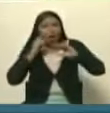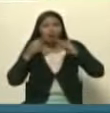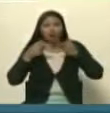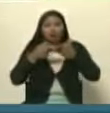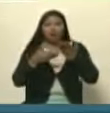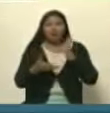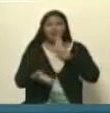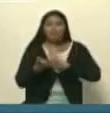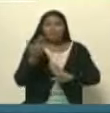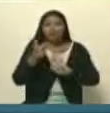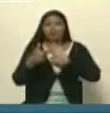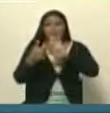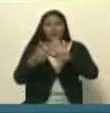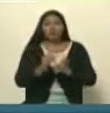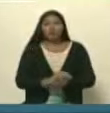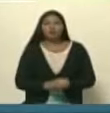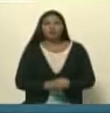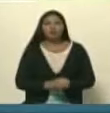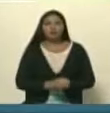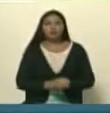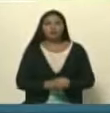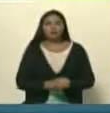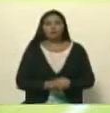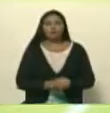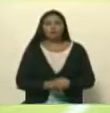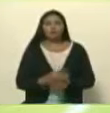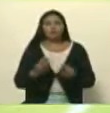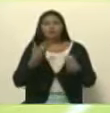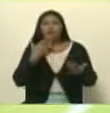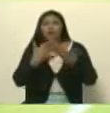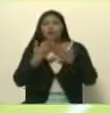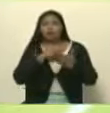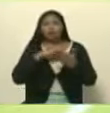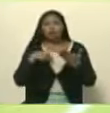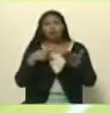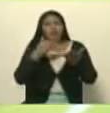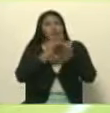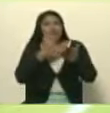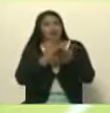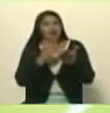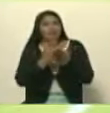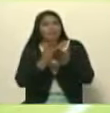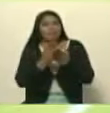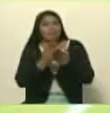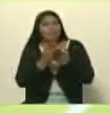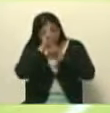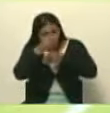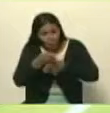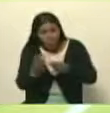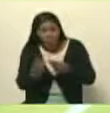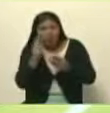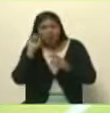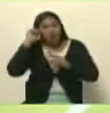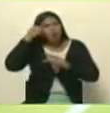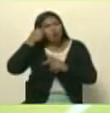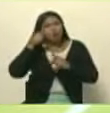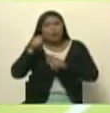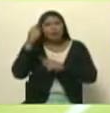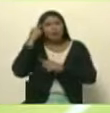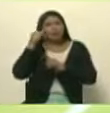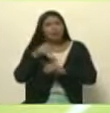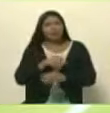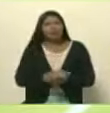momento? Bienvenida. Bueno, muchísimas gracias. De verdad, para nosotros siempre es un honor recordar estas